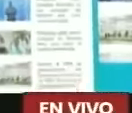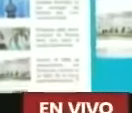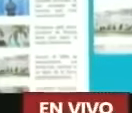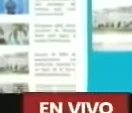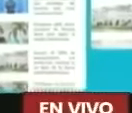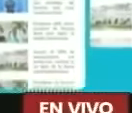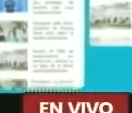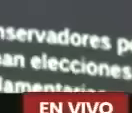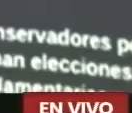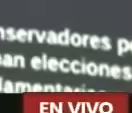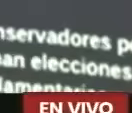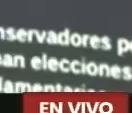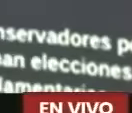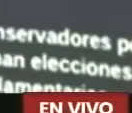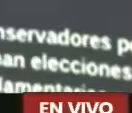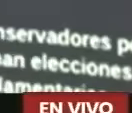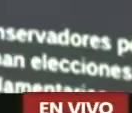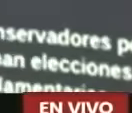Maduro Más